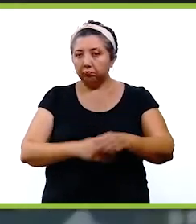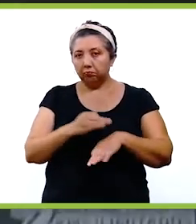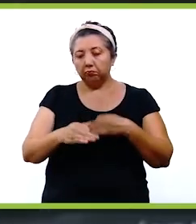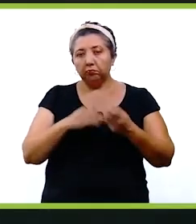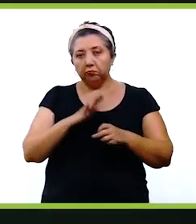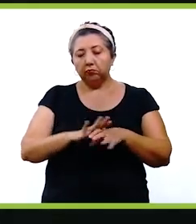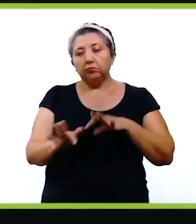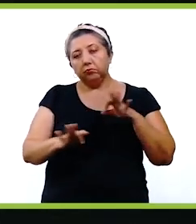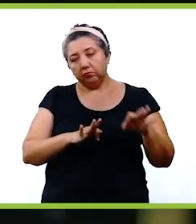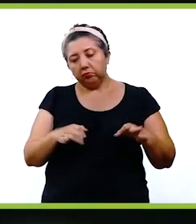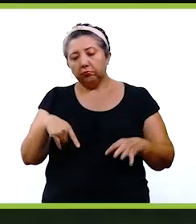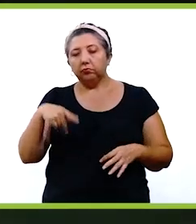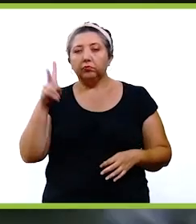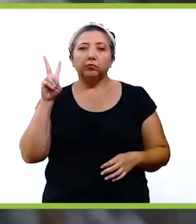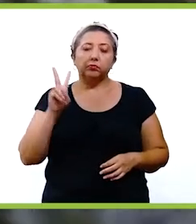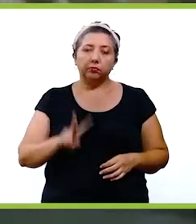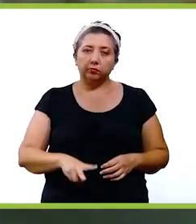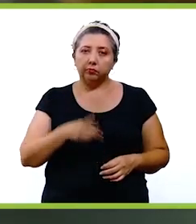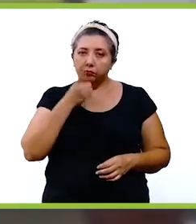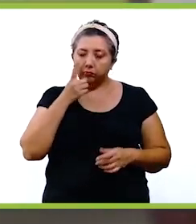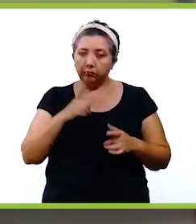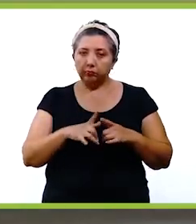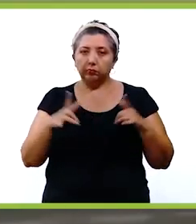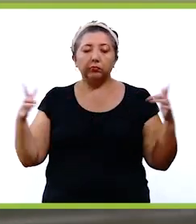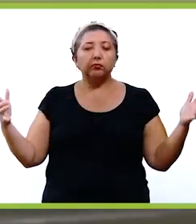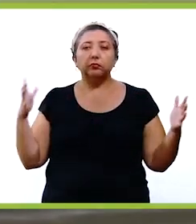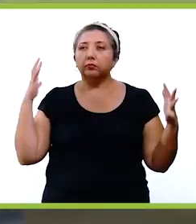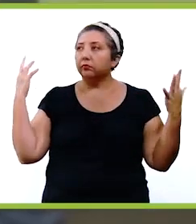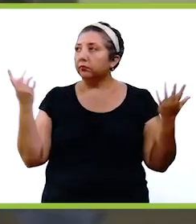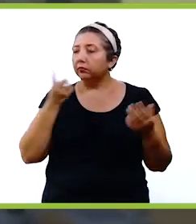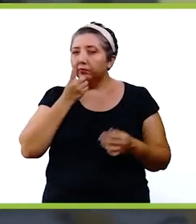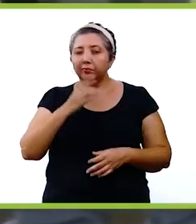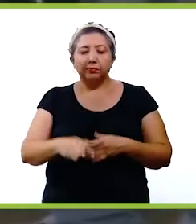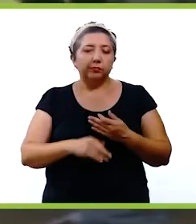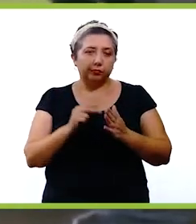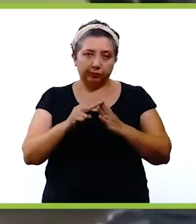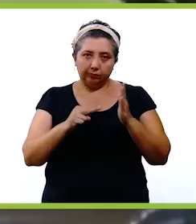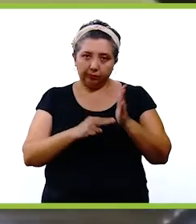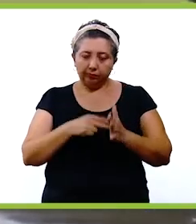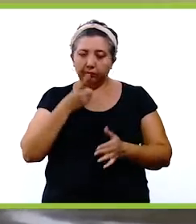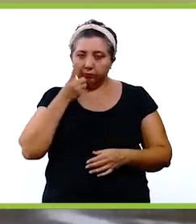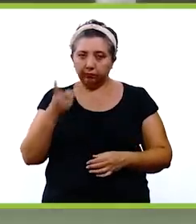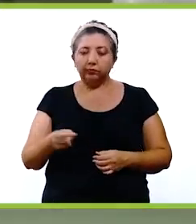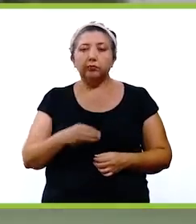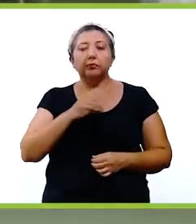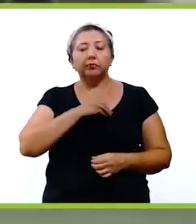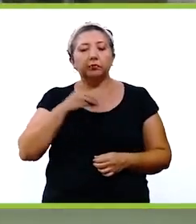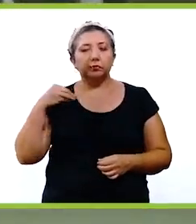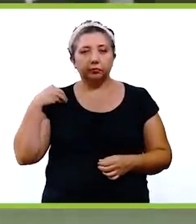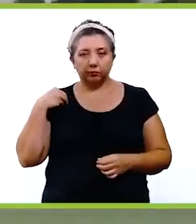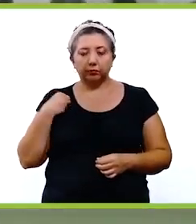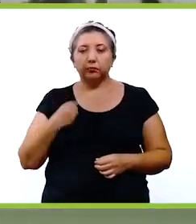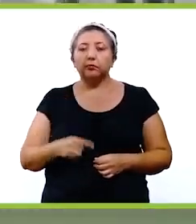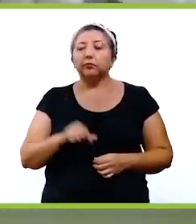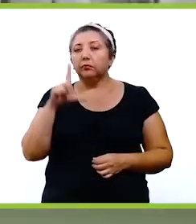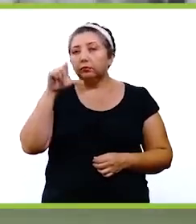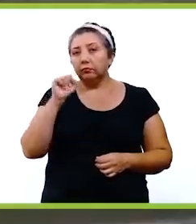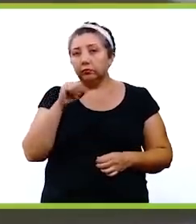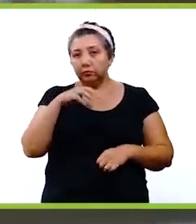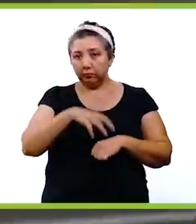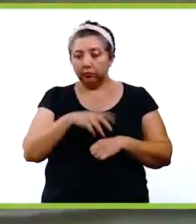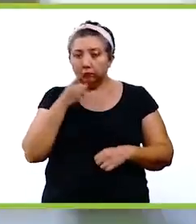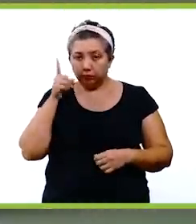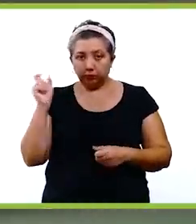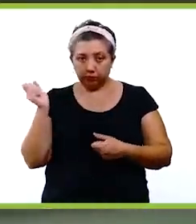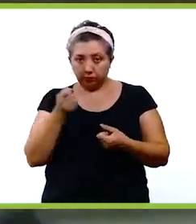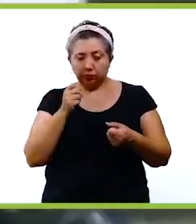por el tema del trabajo, pero la verdad es que se vivió un gran ambiente con todas las medidas sanitarias y todos los protocolos que se cumplieron en el estadio Álamo Cuculcán.